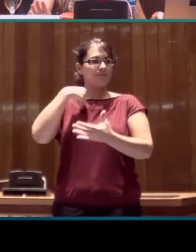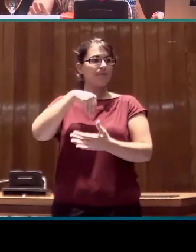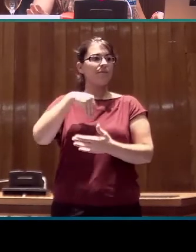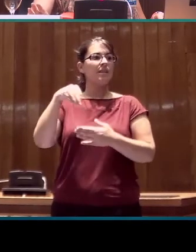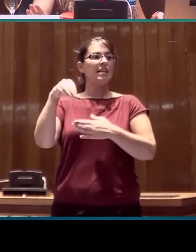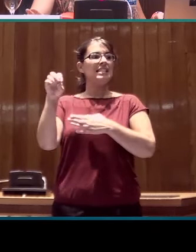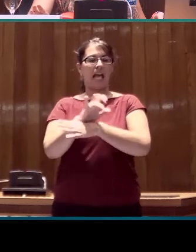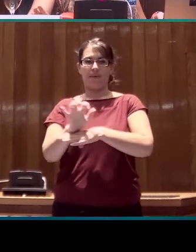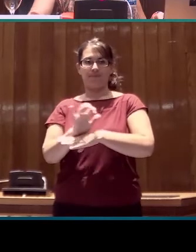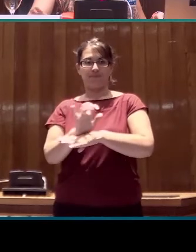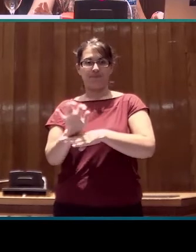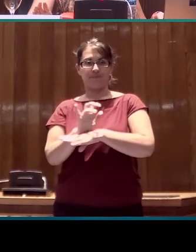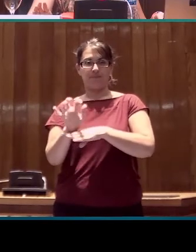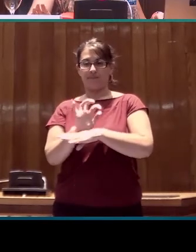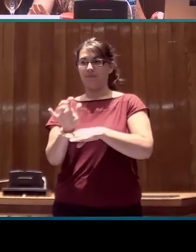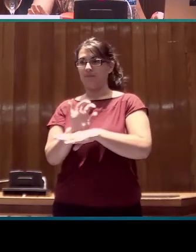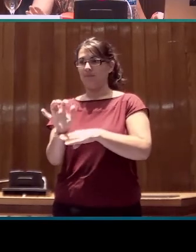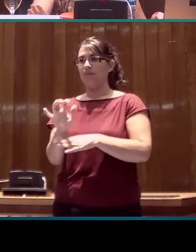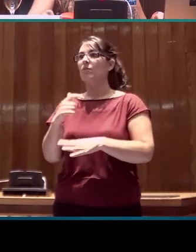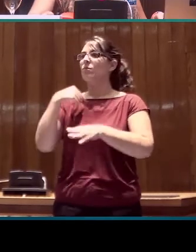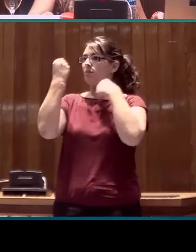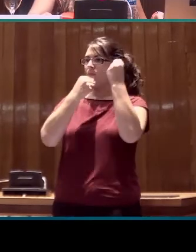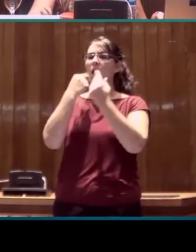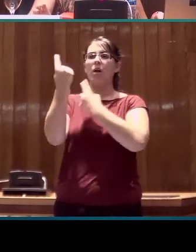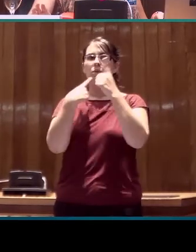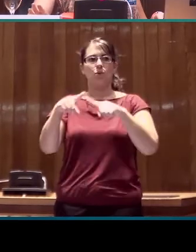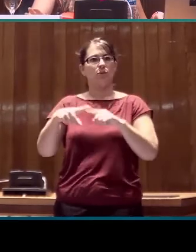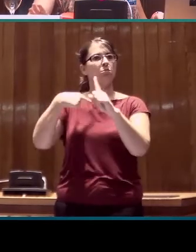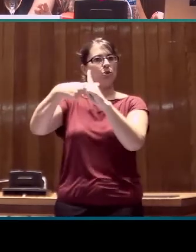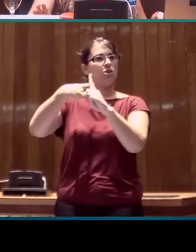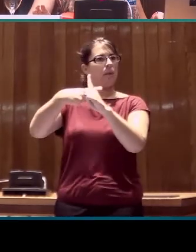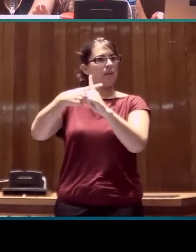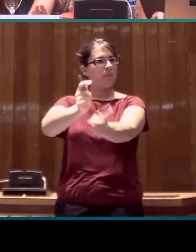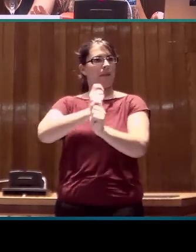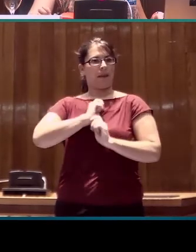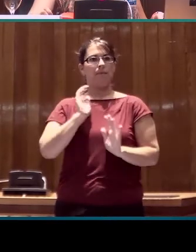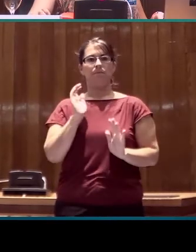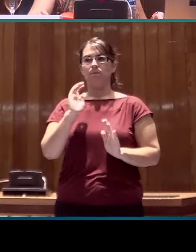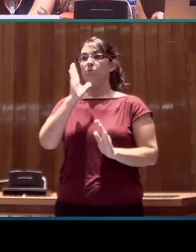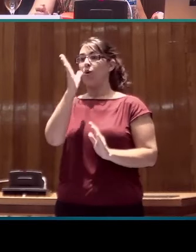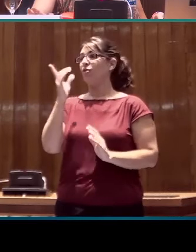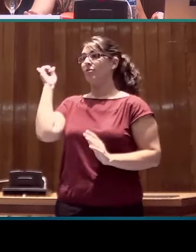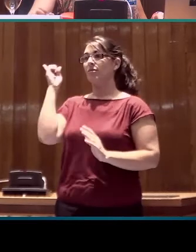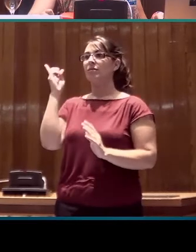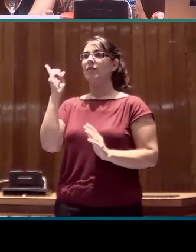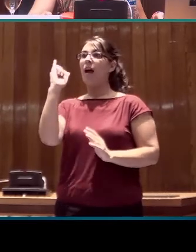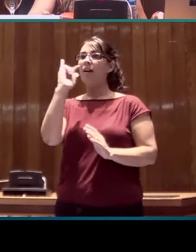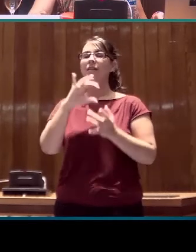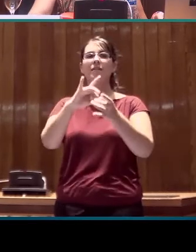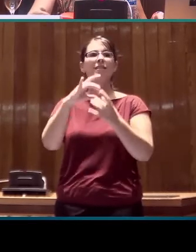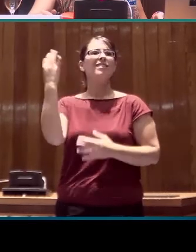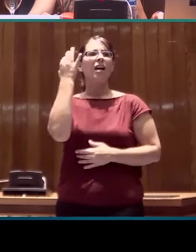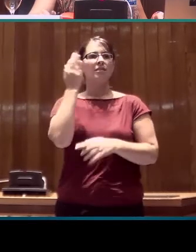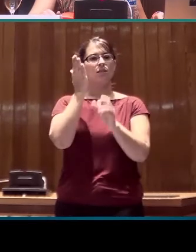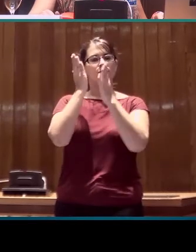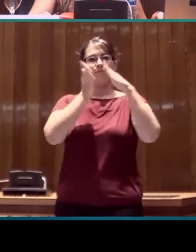que nos hemos planteado, que tiene algunas ventajas, y es que transcribe fonológicamente los signos